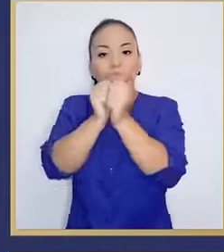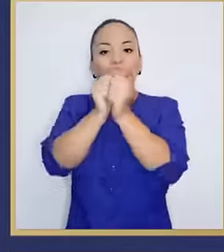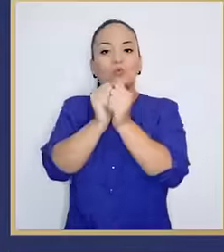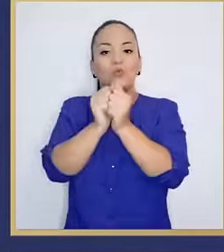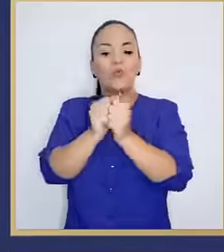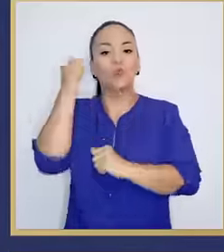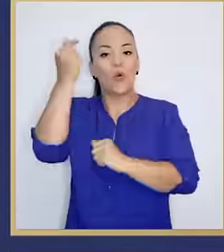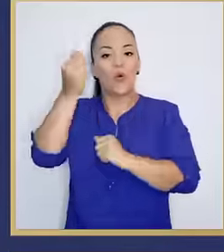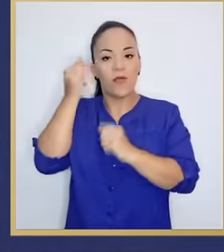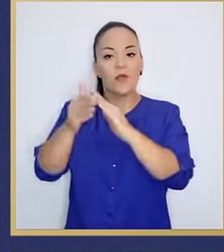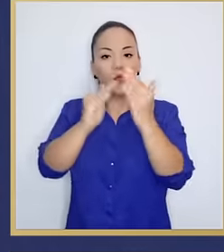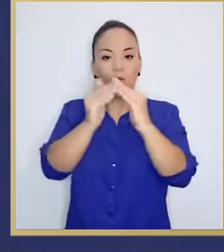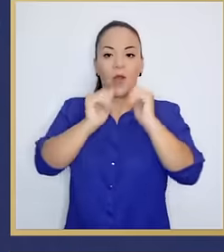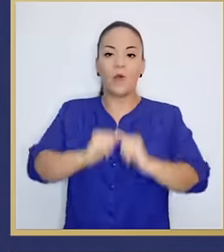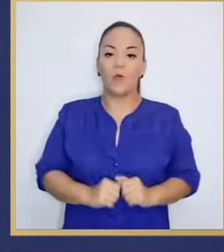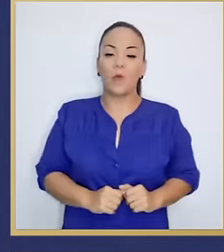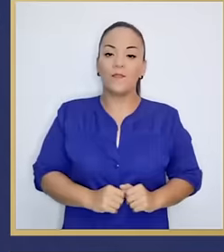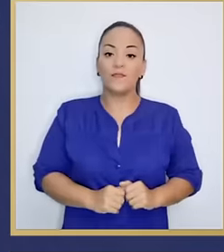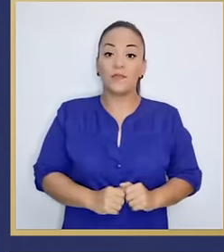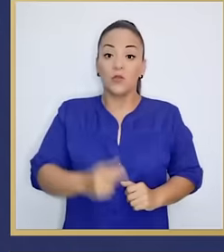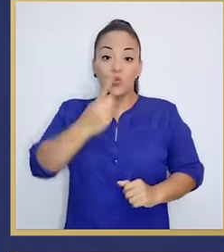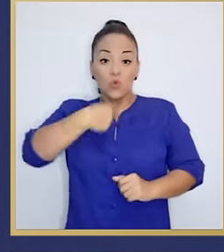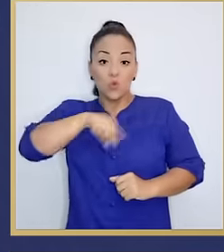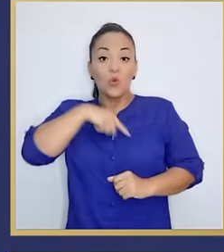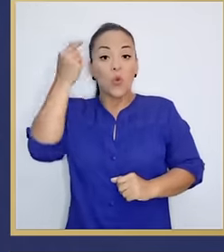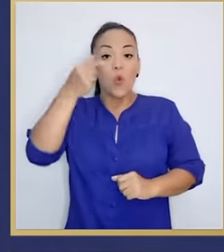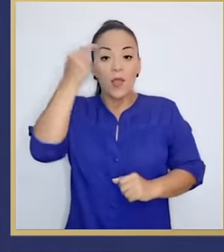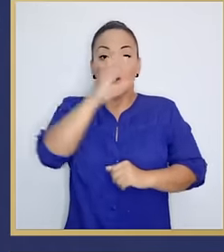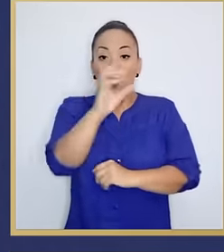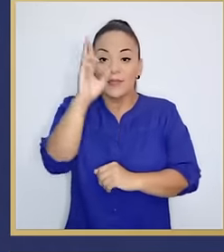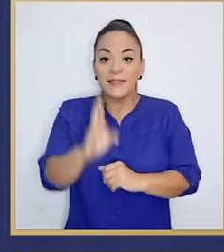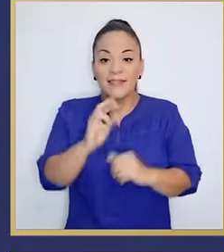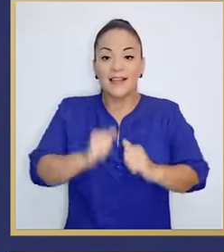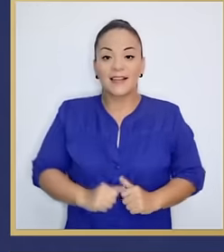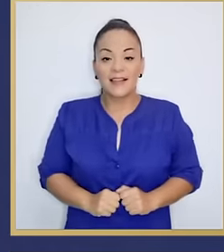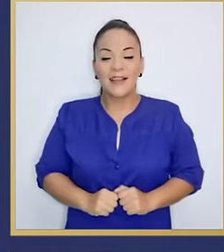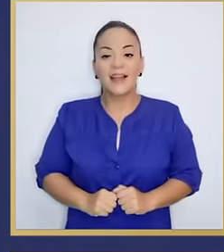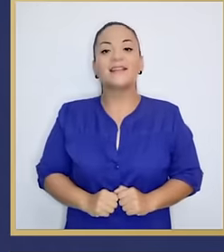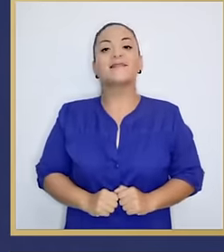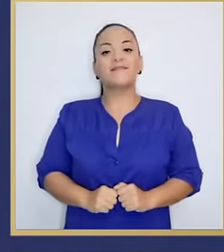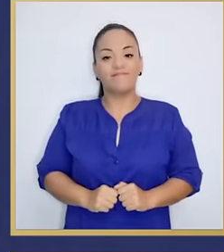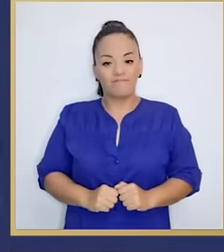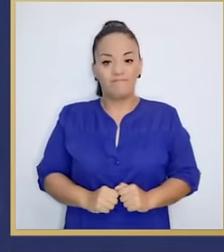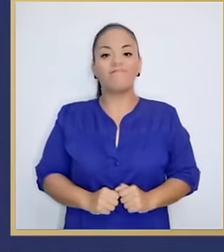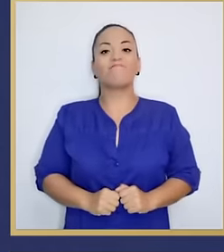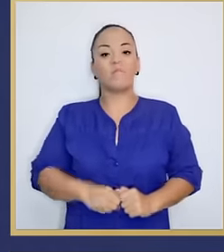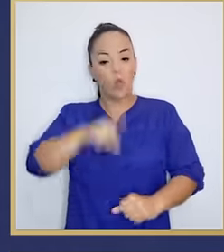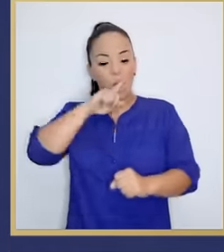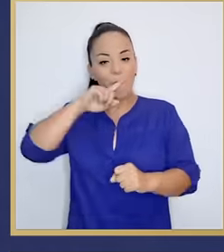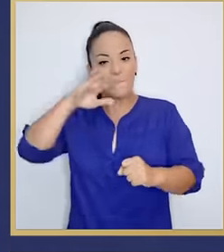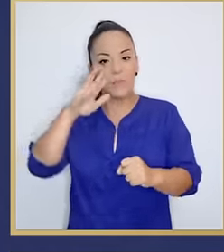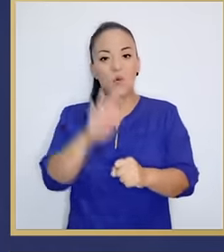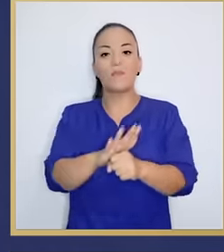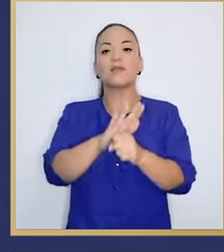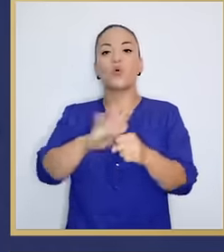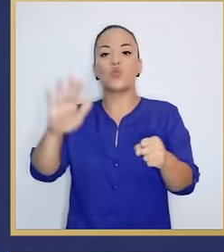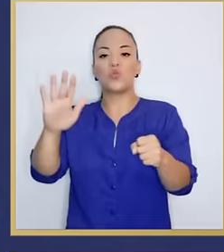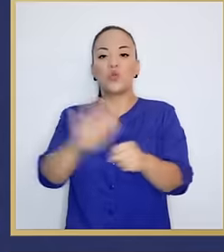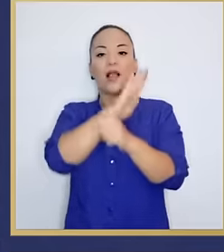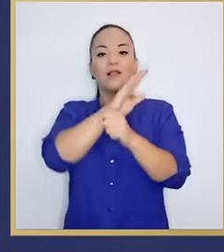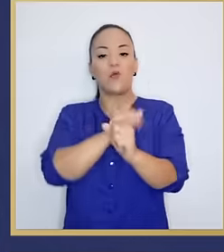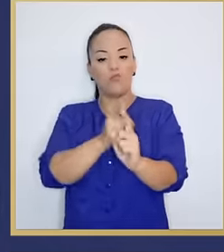el gobierno de la república tiene un compromiso absoluto con Limón,